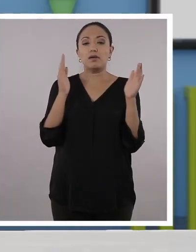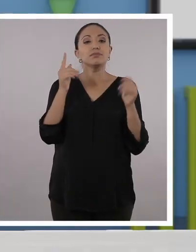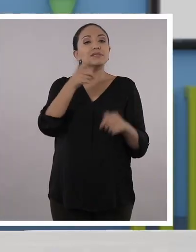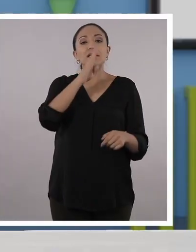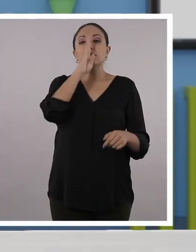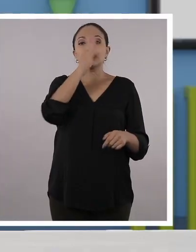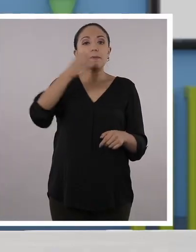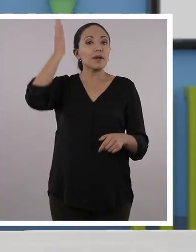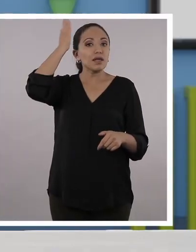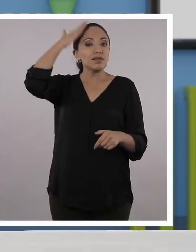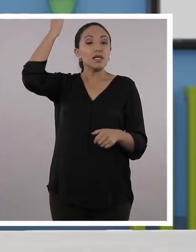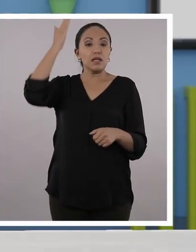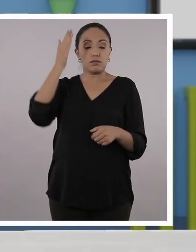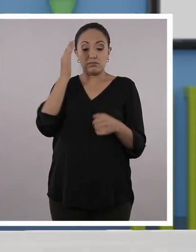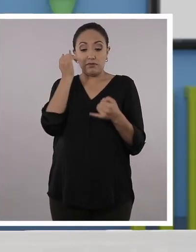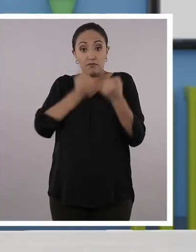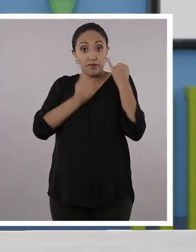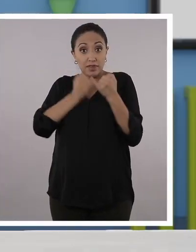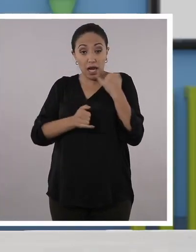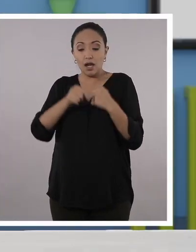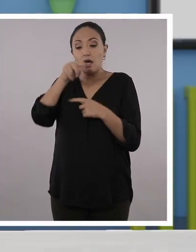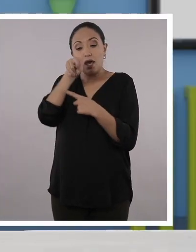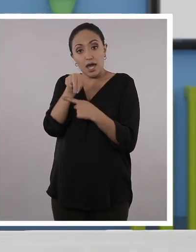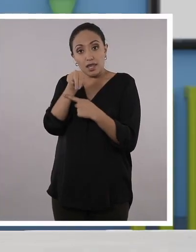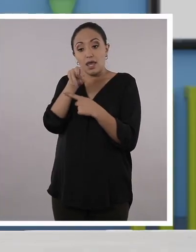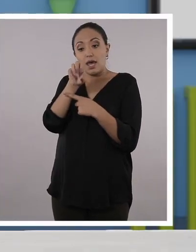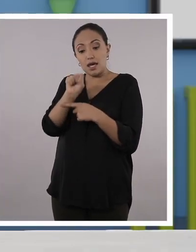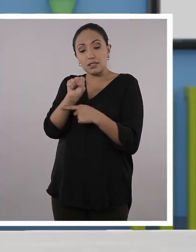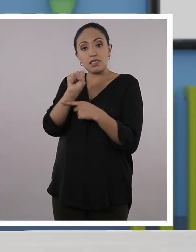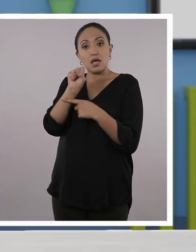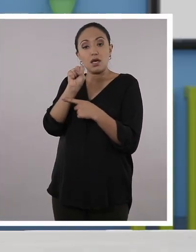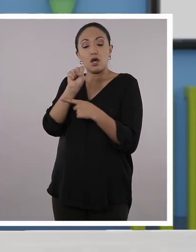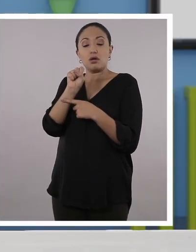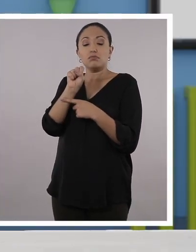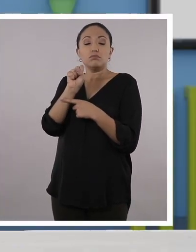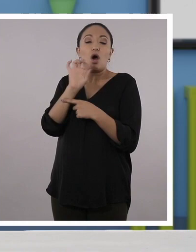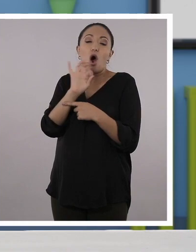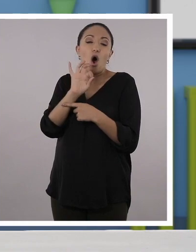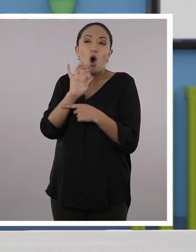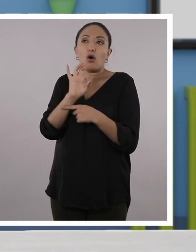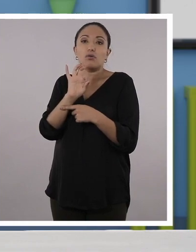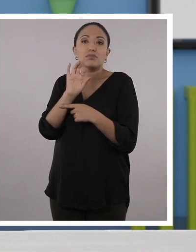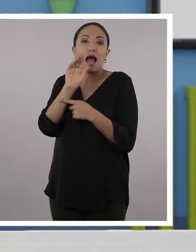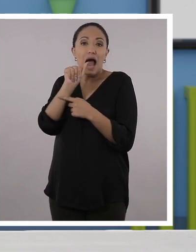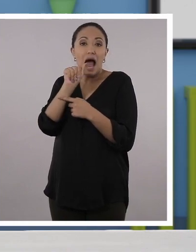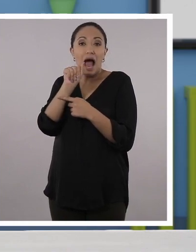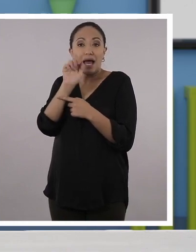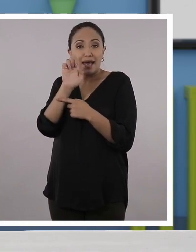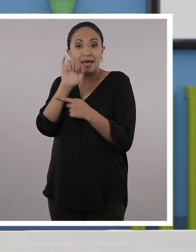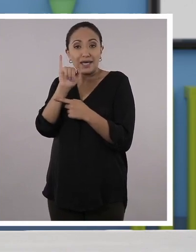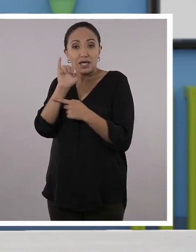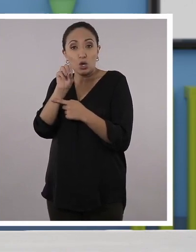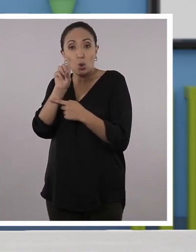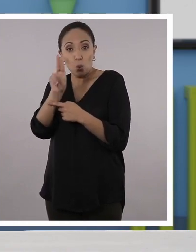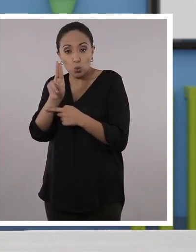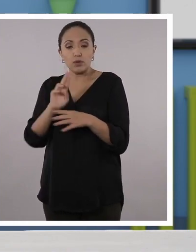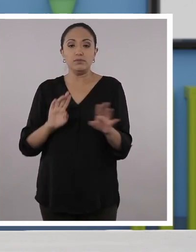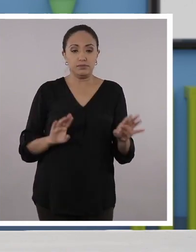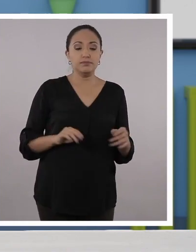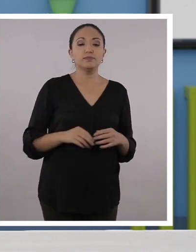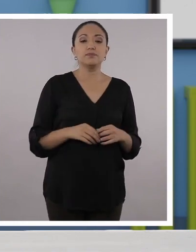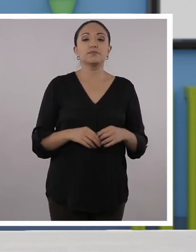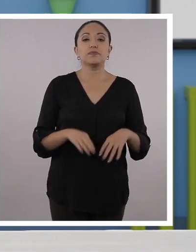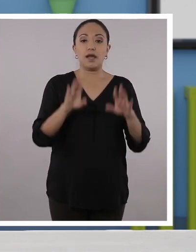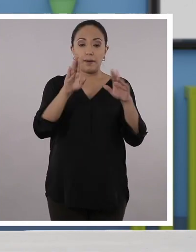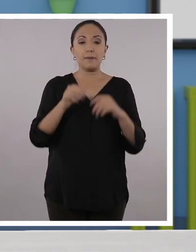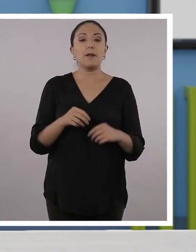Se tildan cuando terminan en N, S o vocal. Por ejemplo, ¿me ayudo, Santi? ¿O te ayudo yo? A ver,